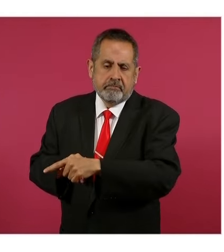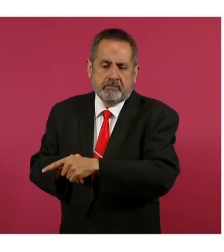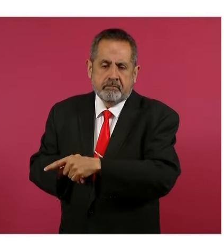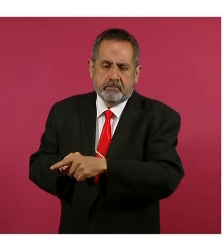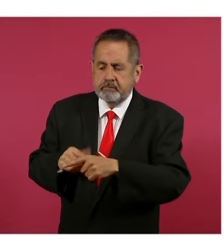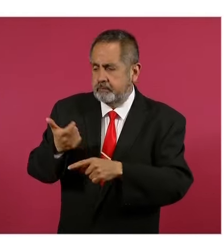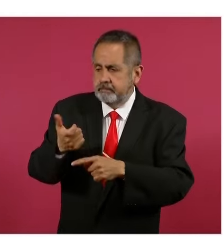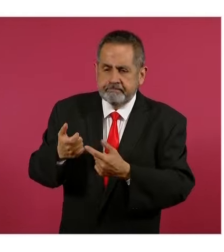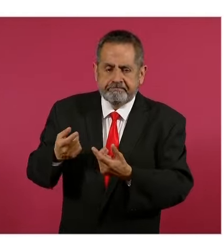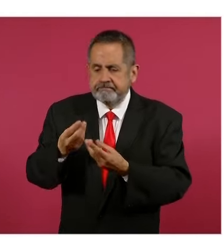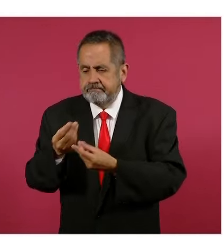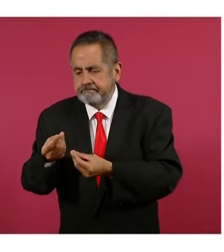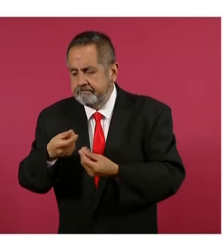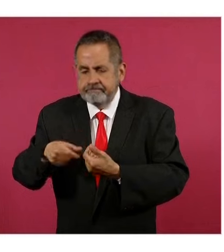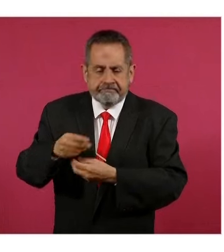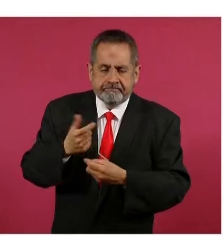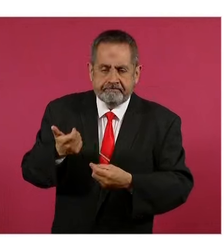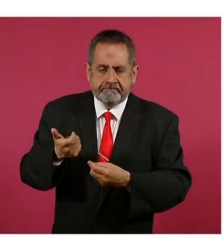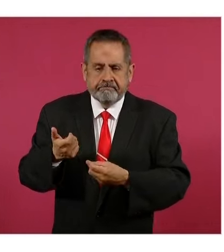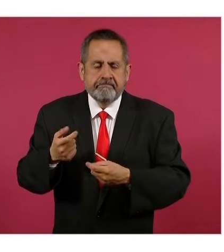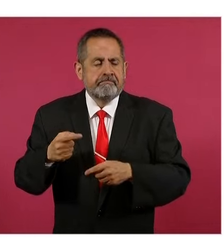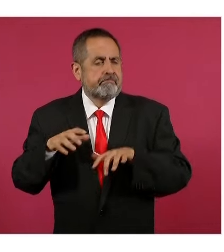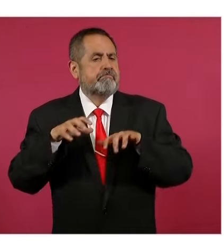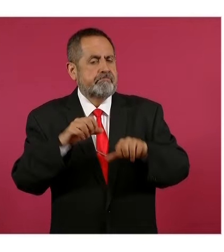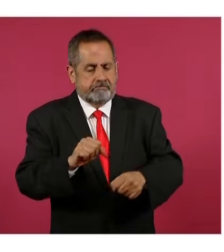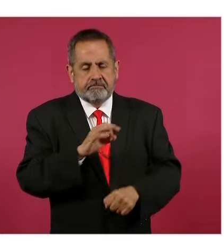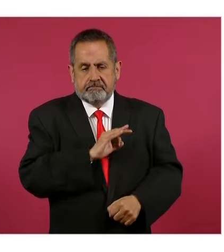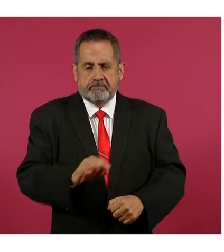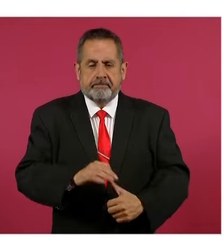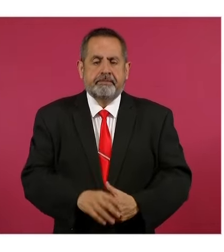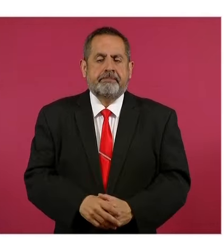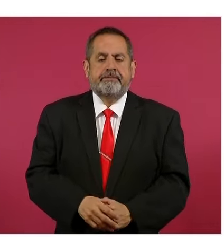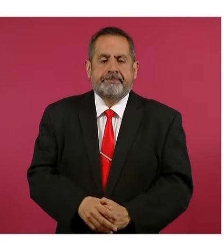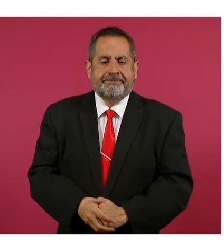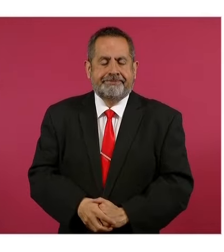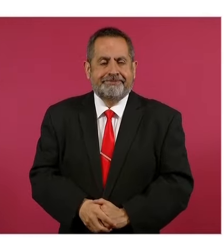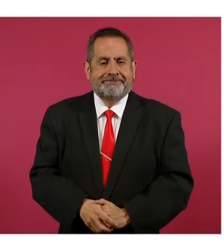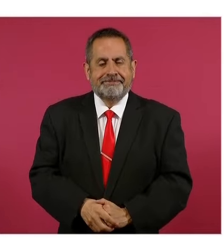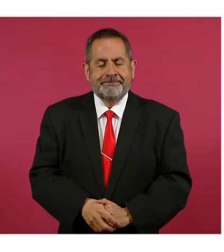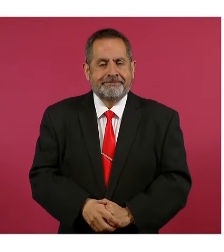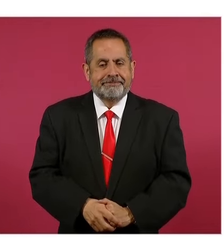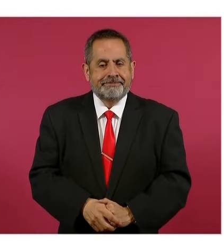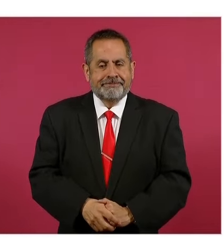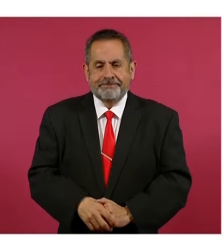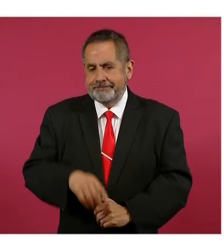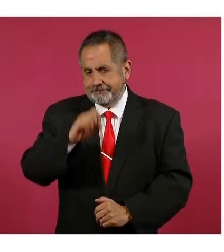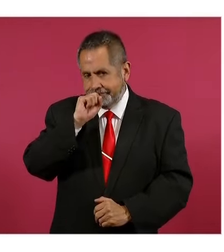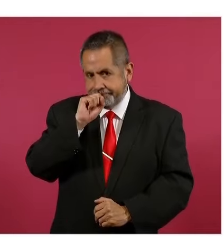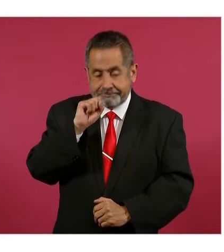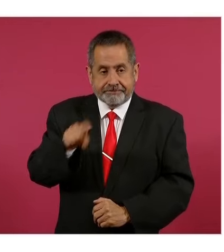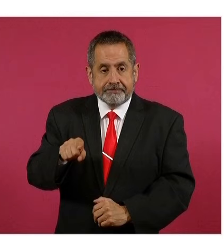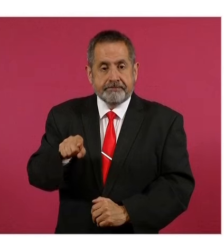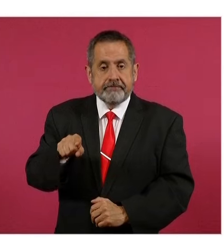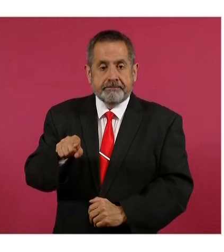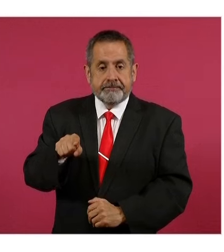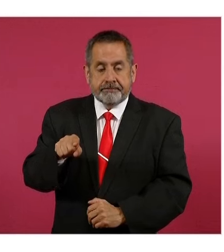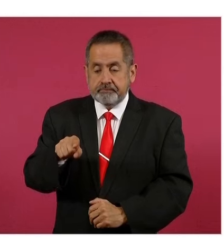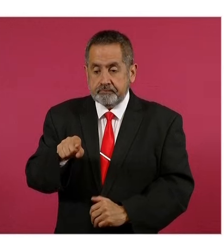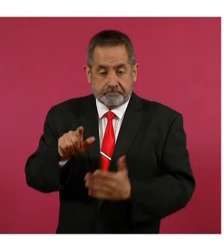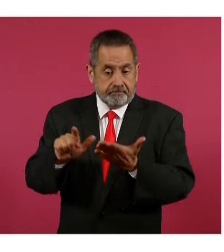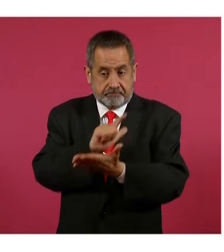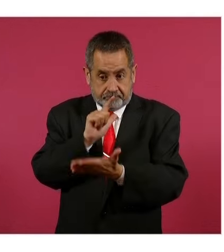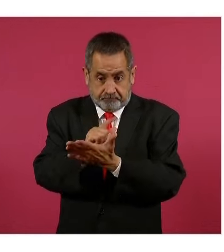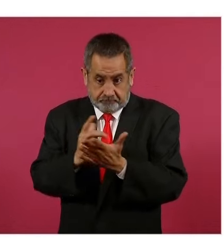con preferencia aquellos con bajos salarios. Adelante. También se incluye una reforma